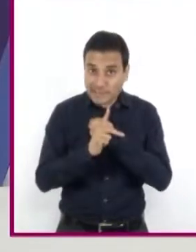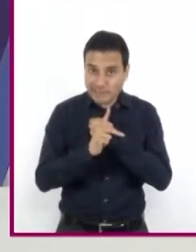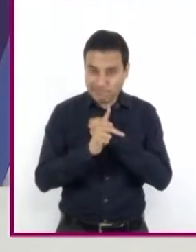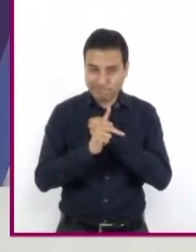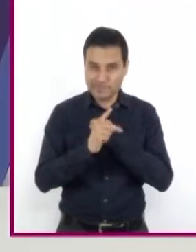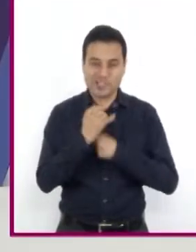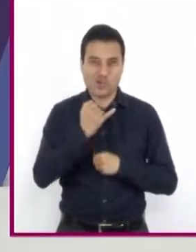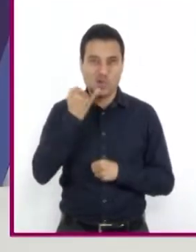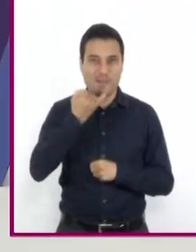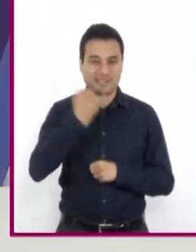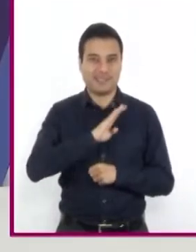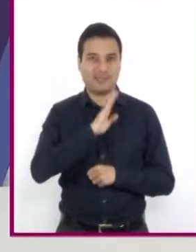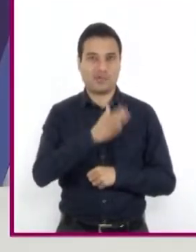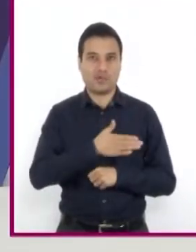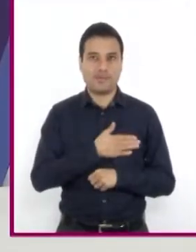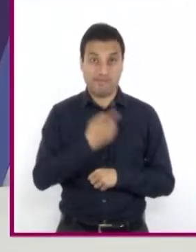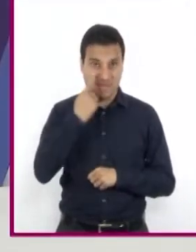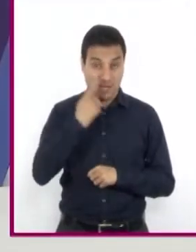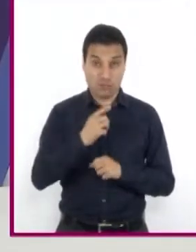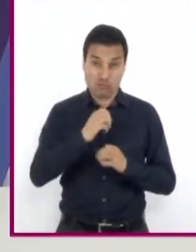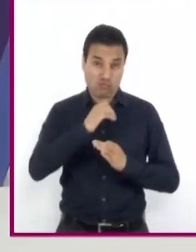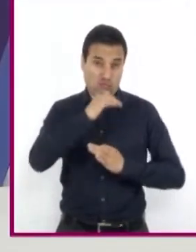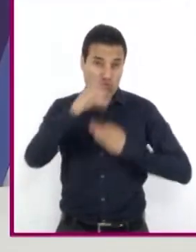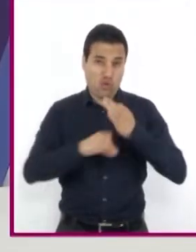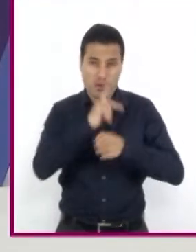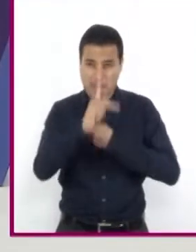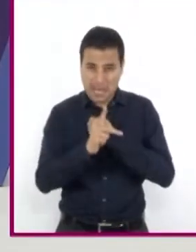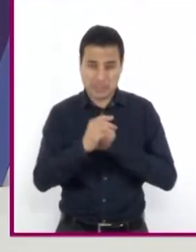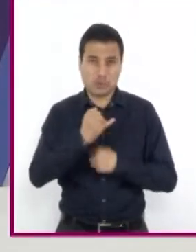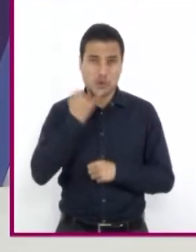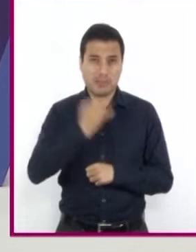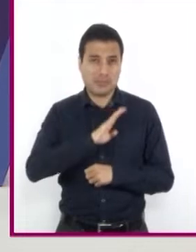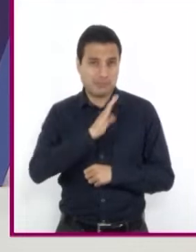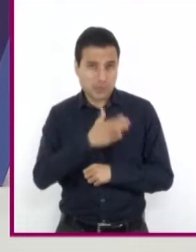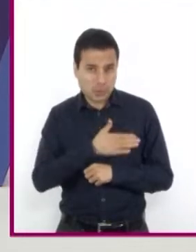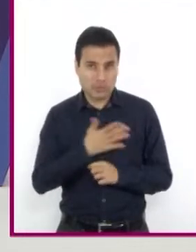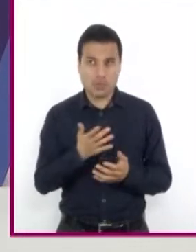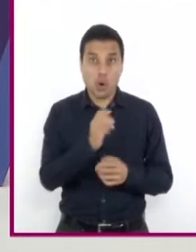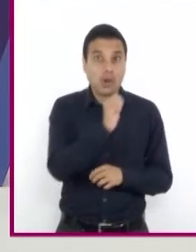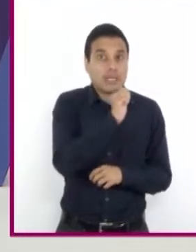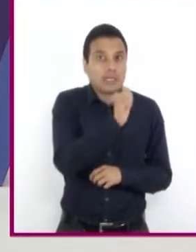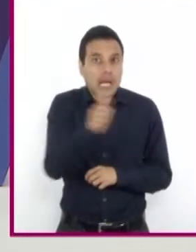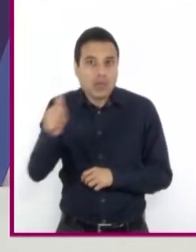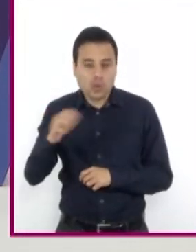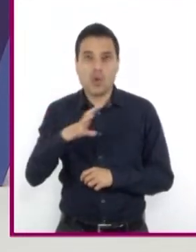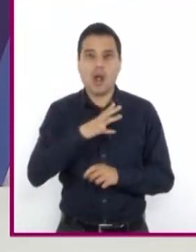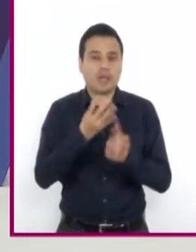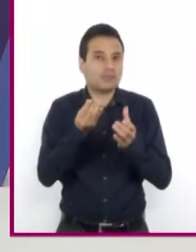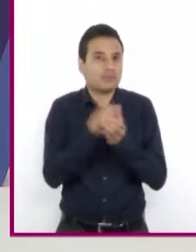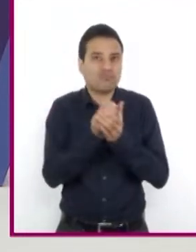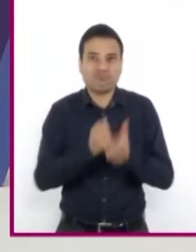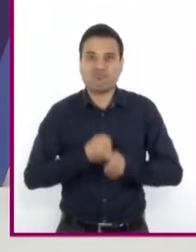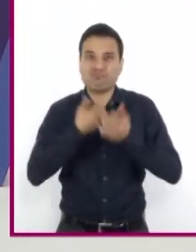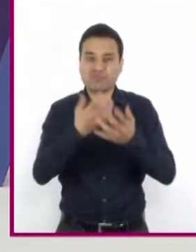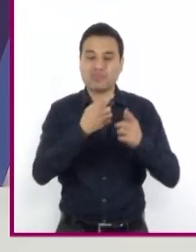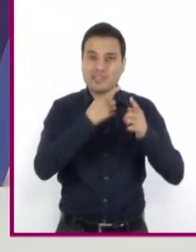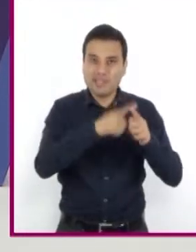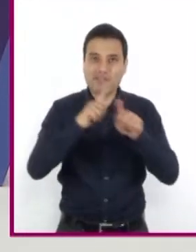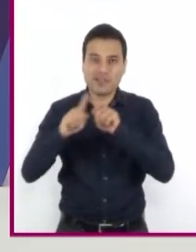Aunque compartimos el idioma, cada región se apropia de él y lo usa dependiendo sus propias necesidades.